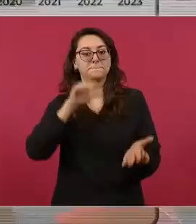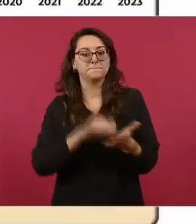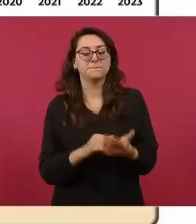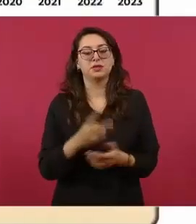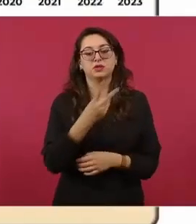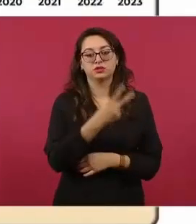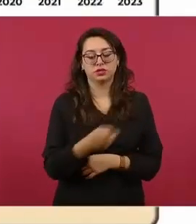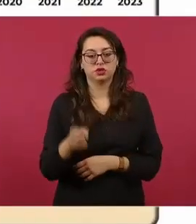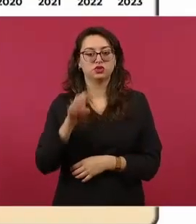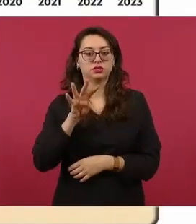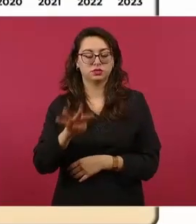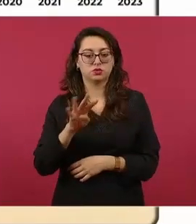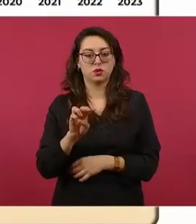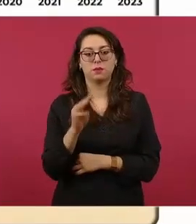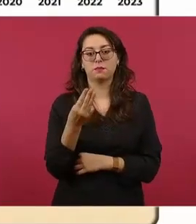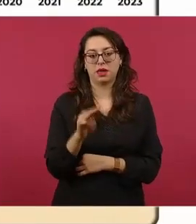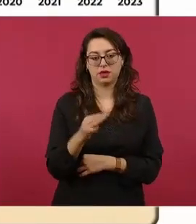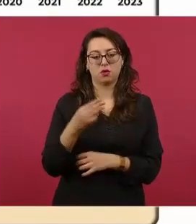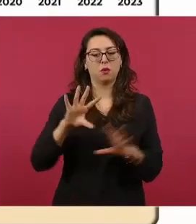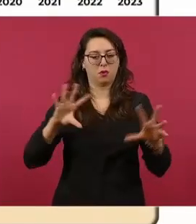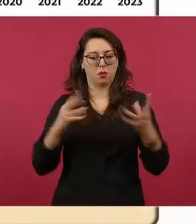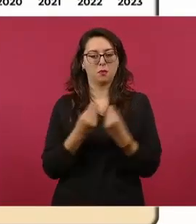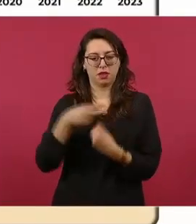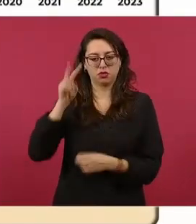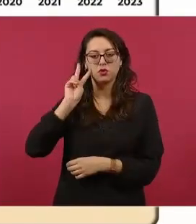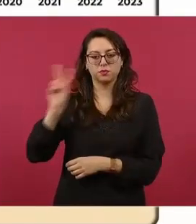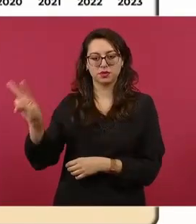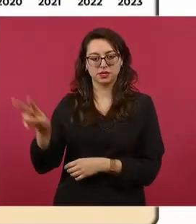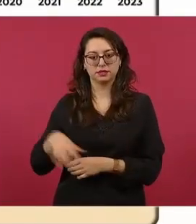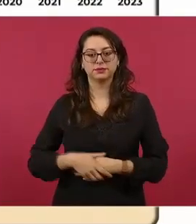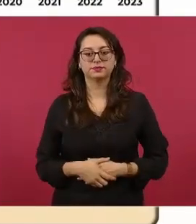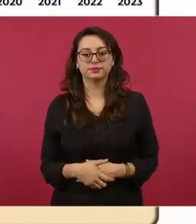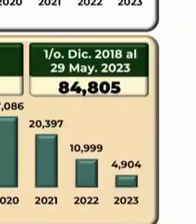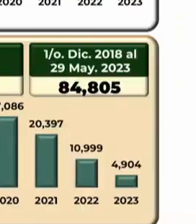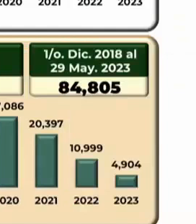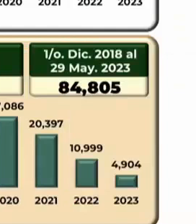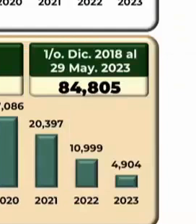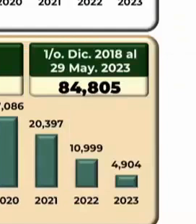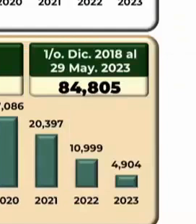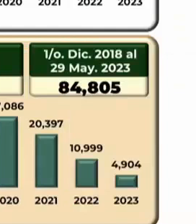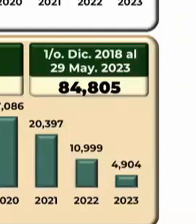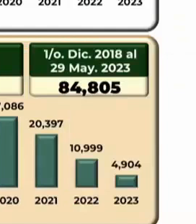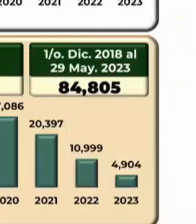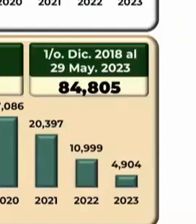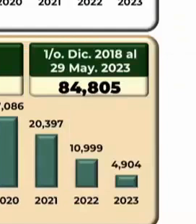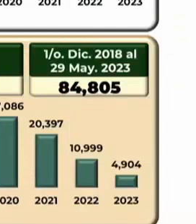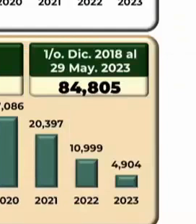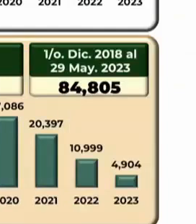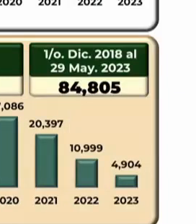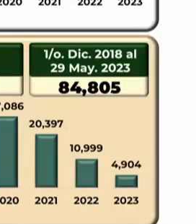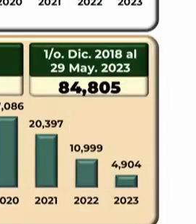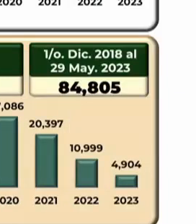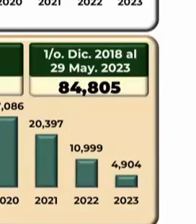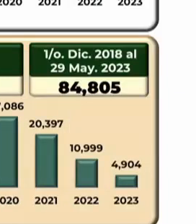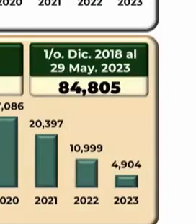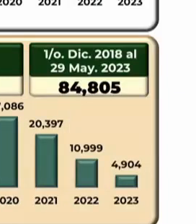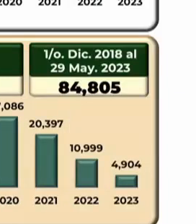va de mayo, 73 mil 85 en lo que va de la administración. En vehículos,